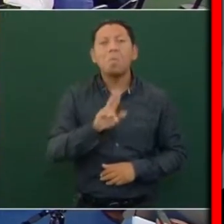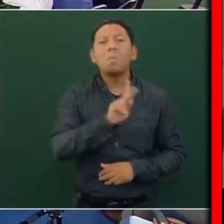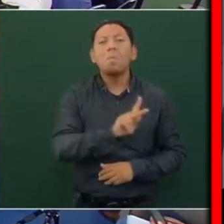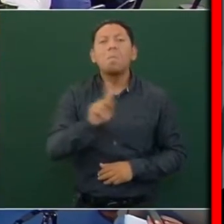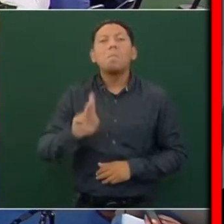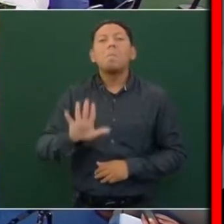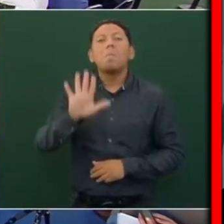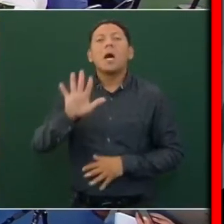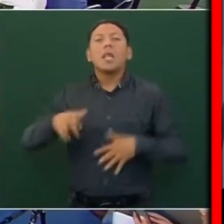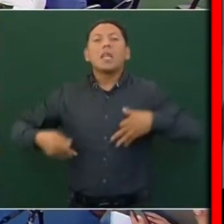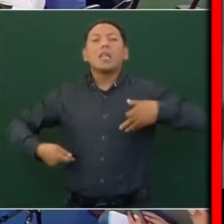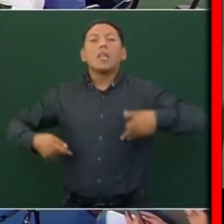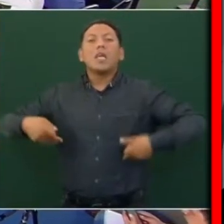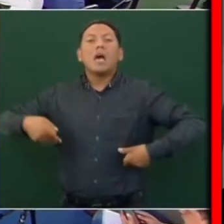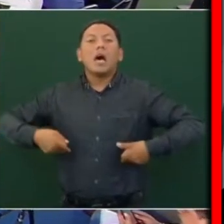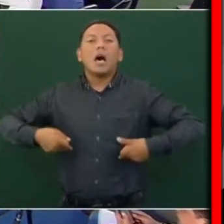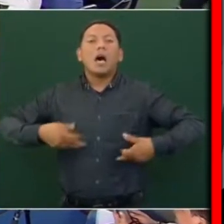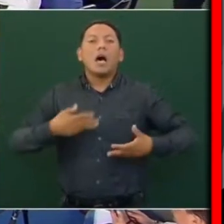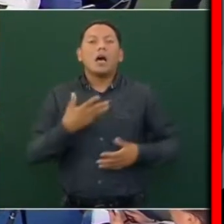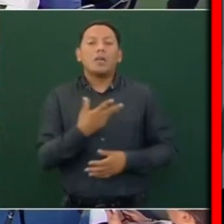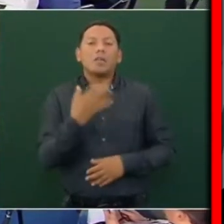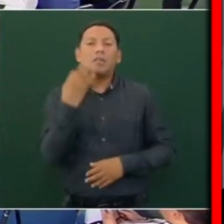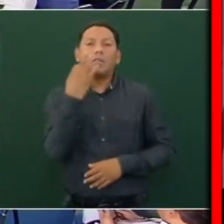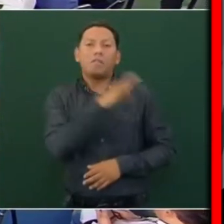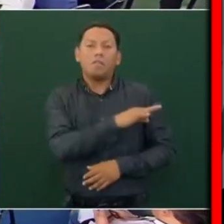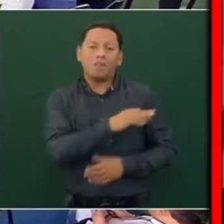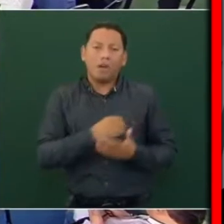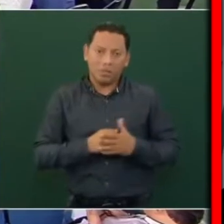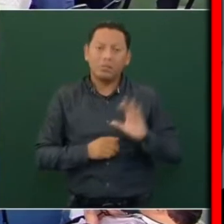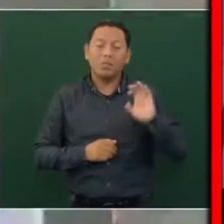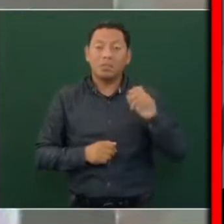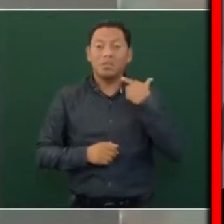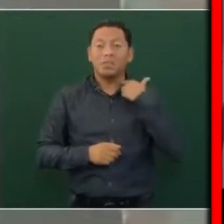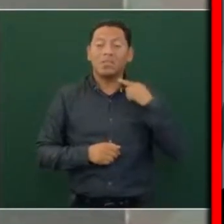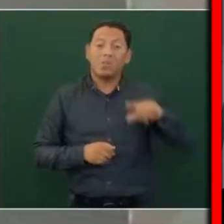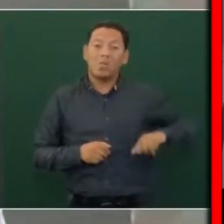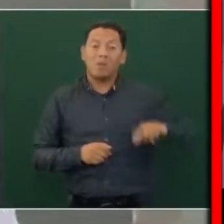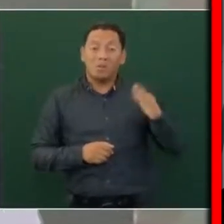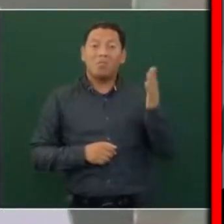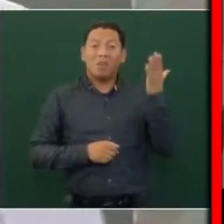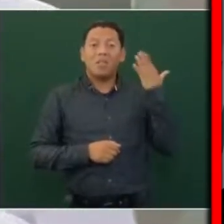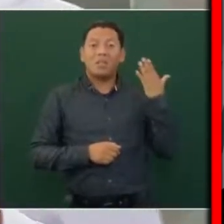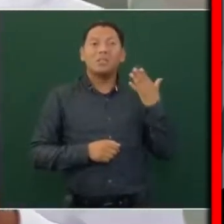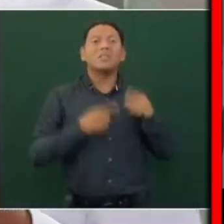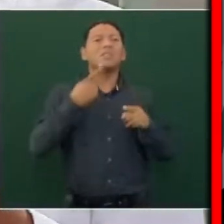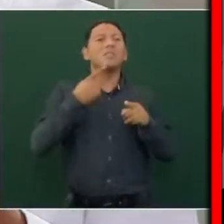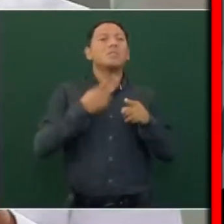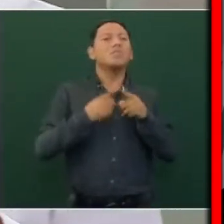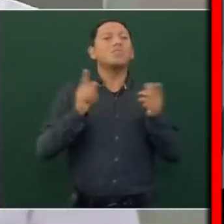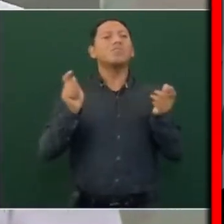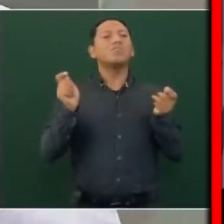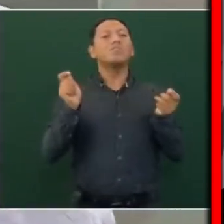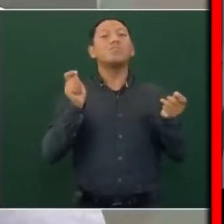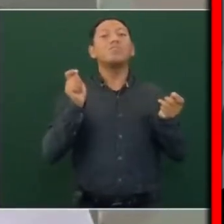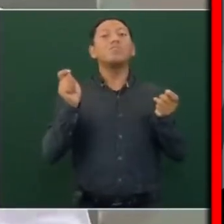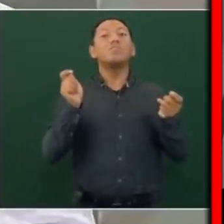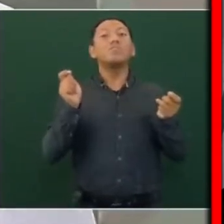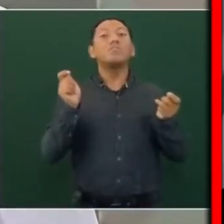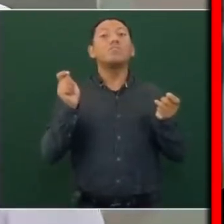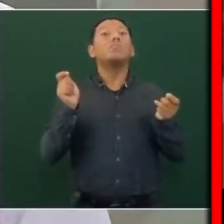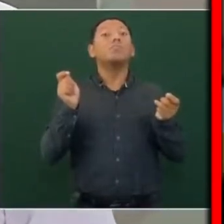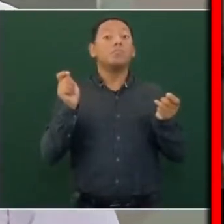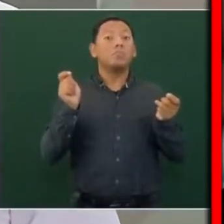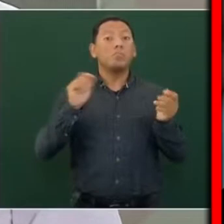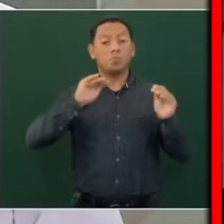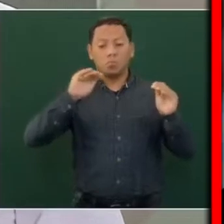En realidad, el gobierno estaba en manos de una mafia